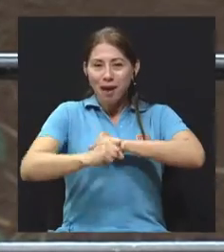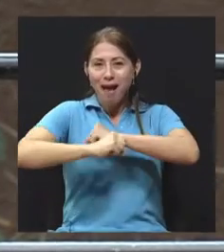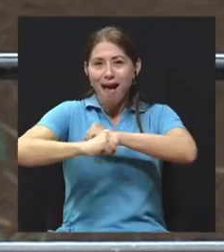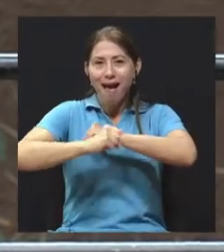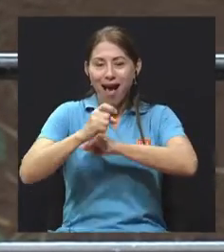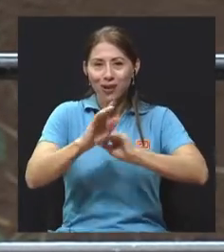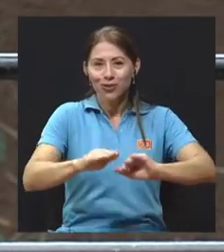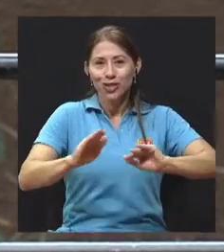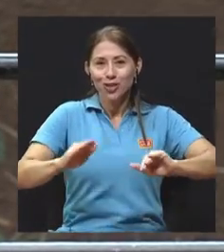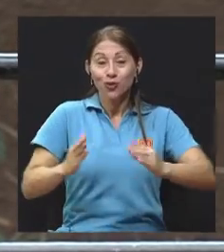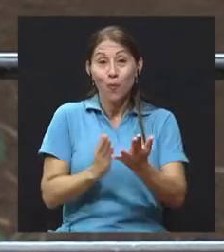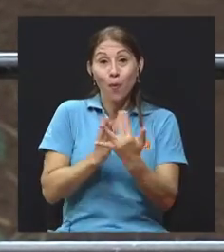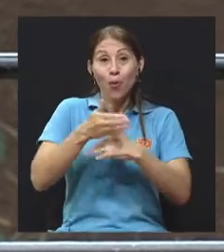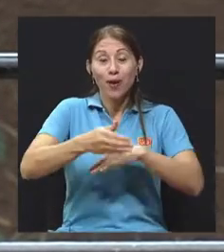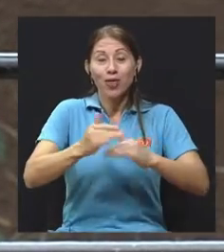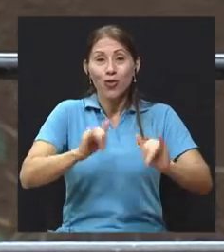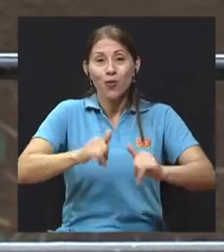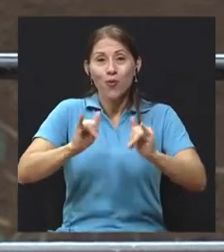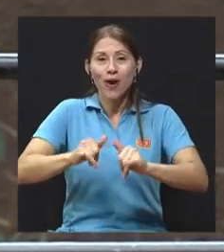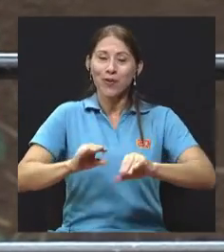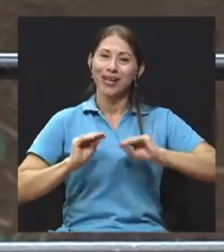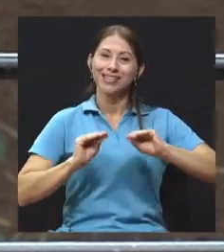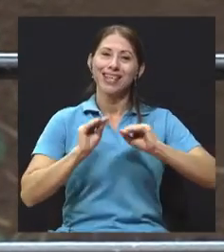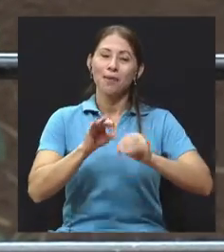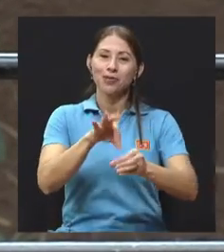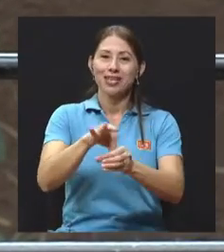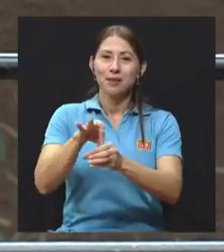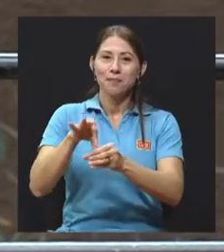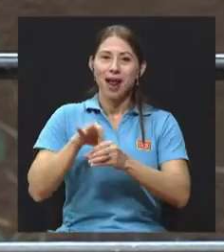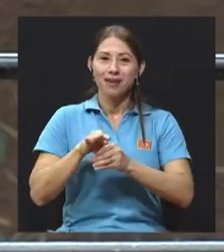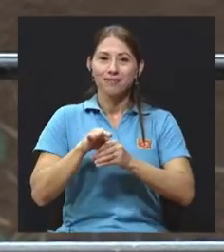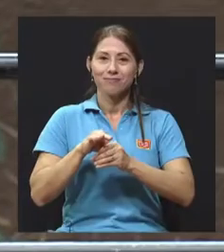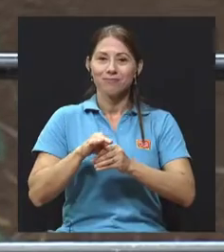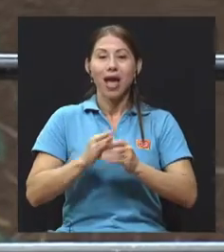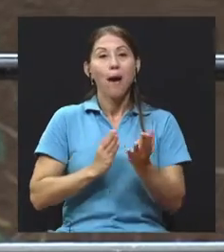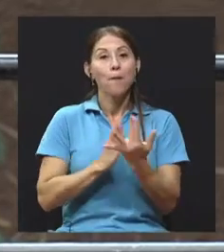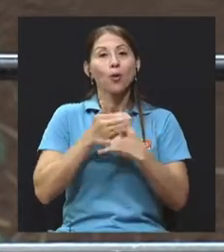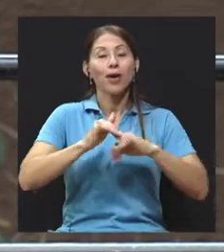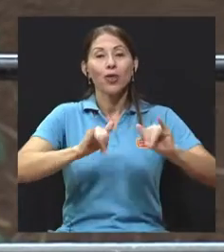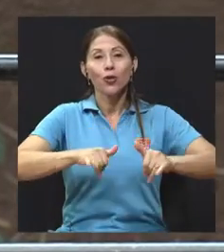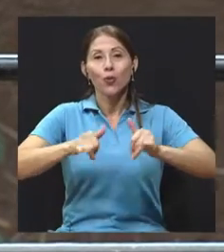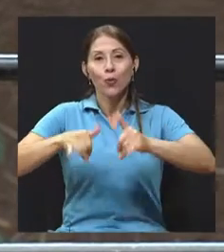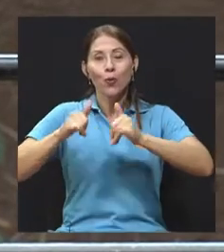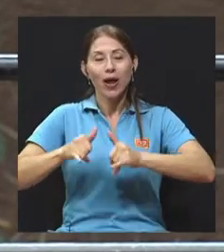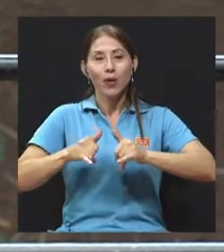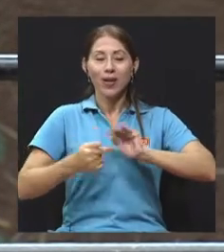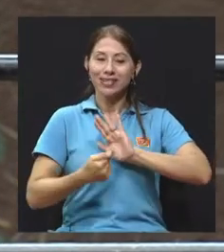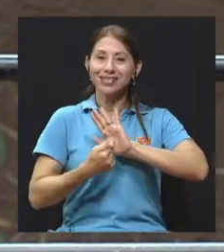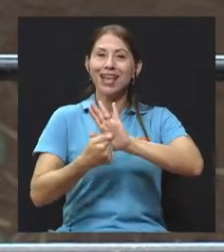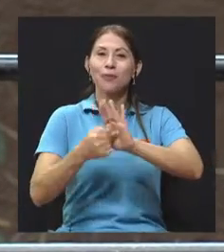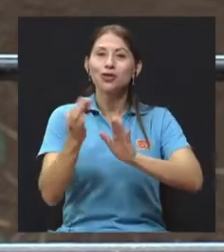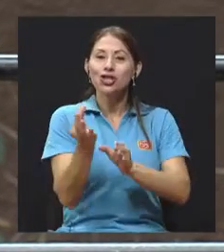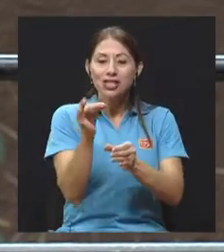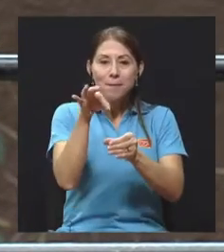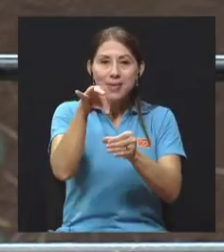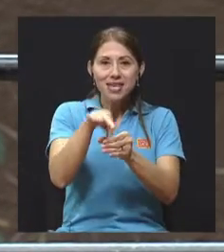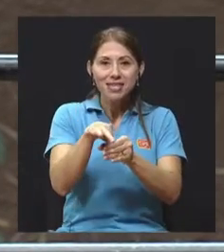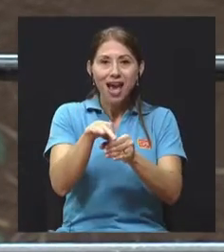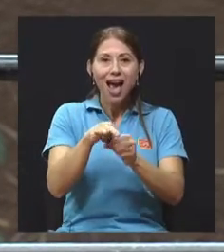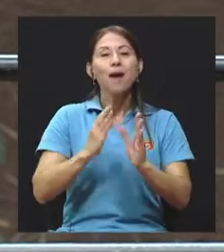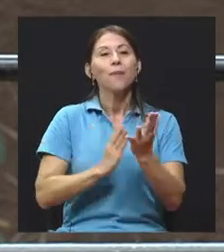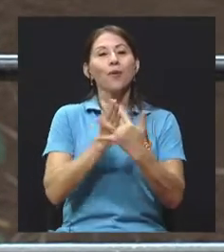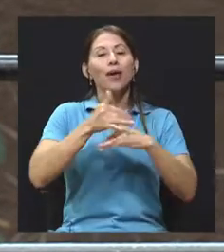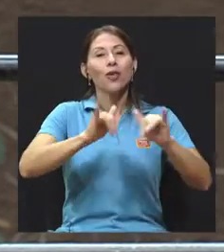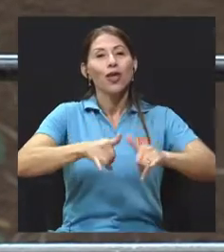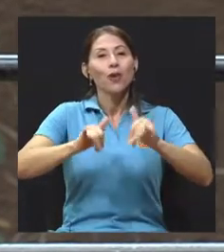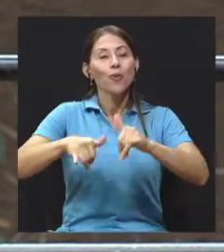Por medio de un juego les enseñamos a sembrar, por medio de un juego les enseñamos las semillas, siempre por medio del juego el niño va aprendiendo, entonces en